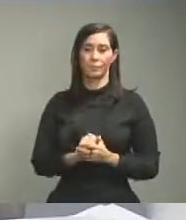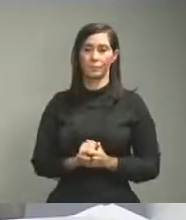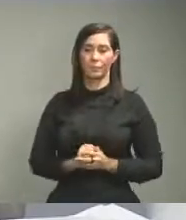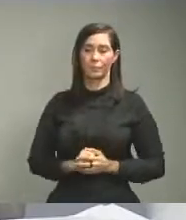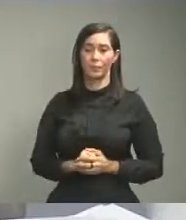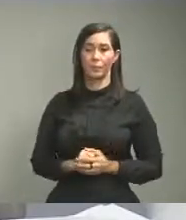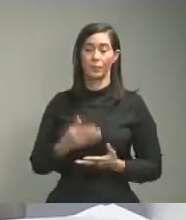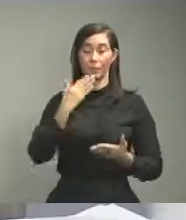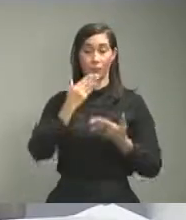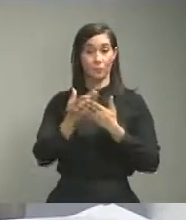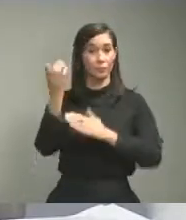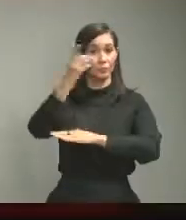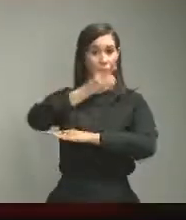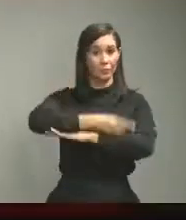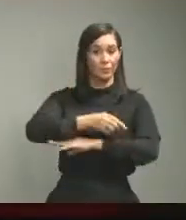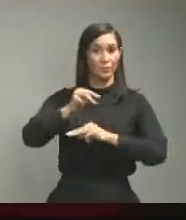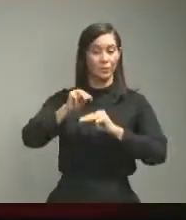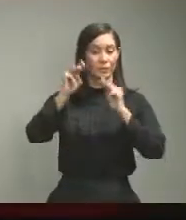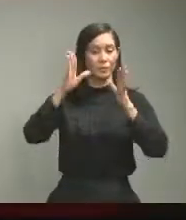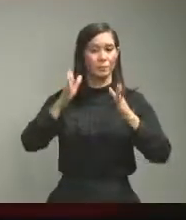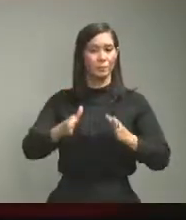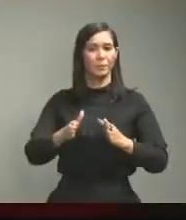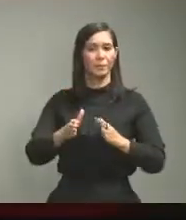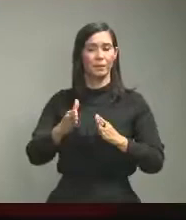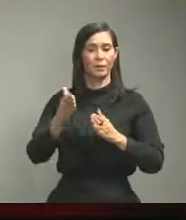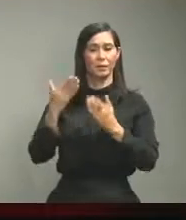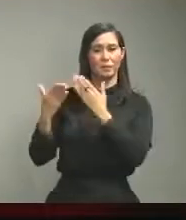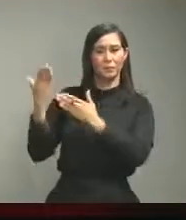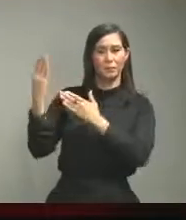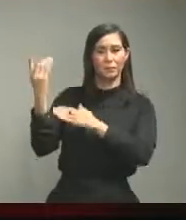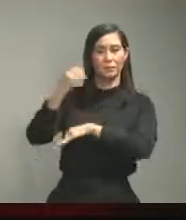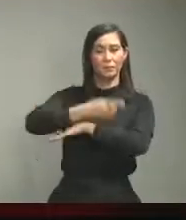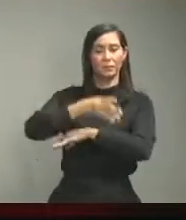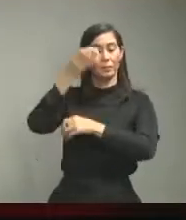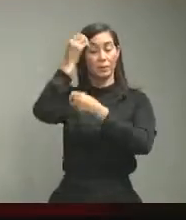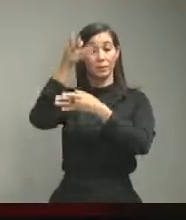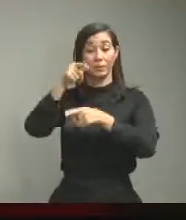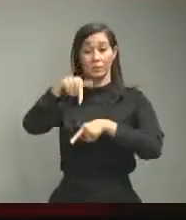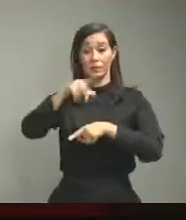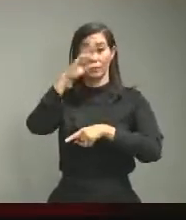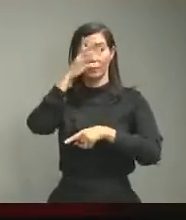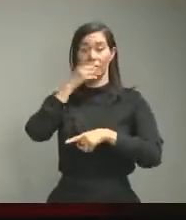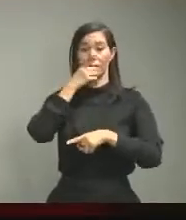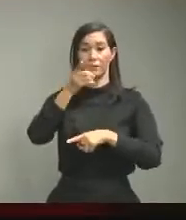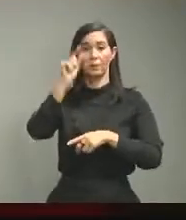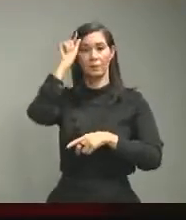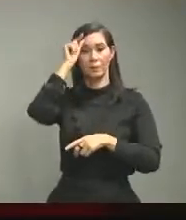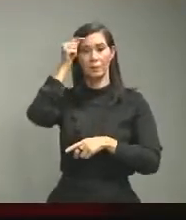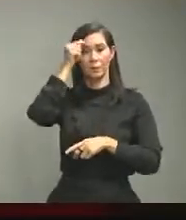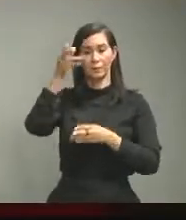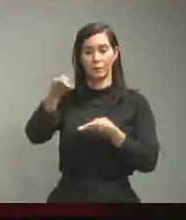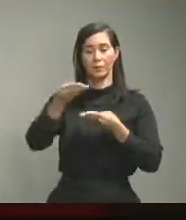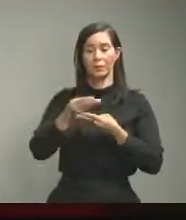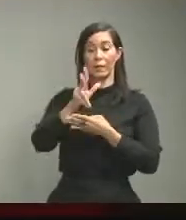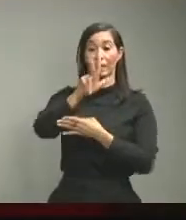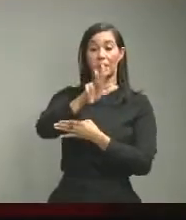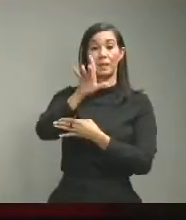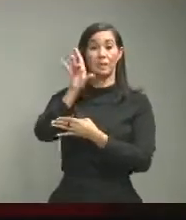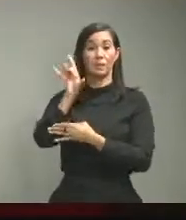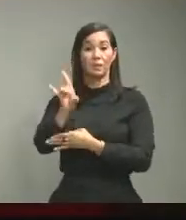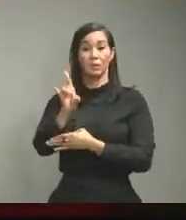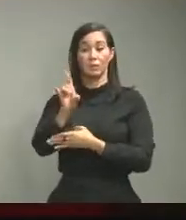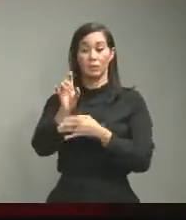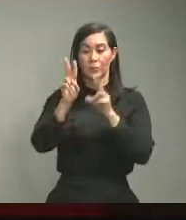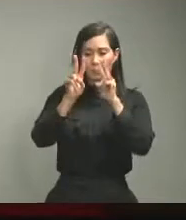buenos días ministro hace unos días usted informó al país que el gobierno no había adquirido 38.500